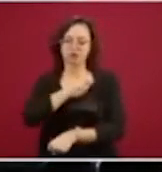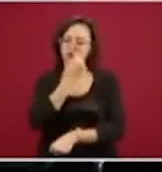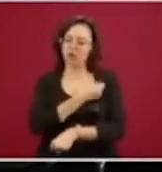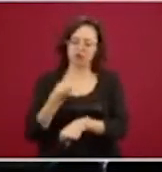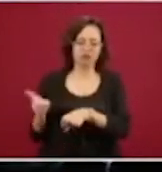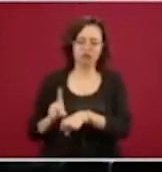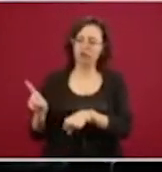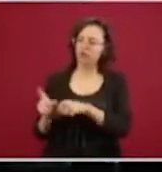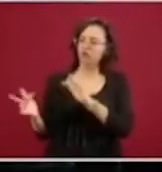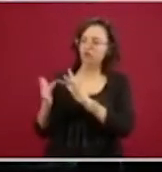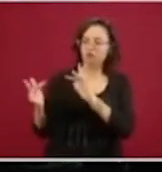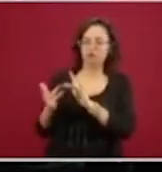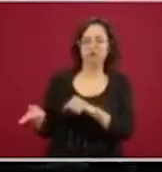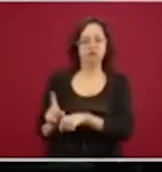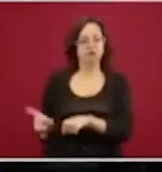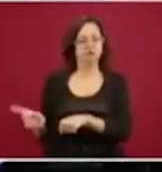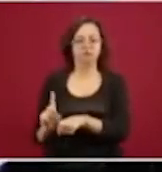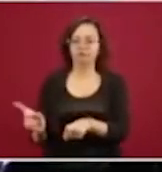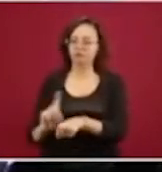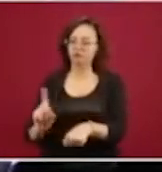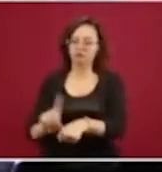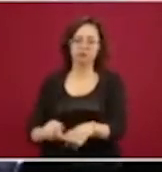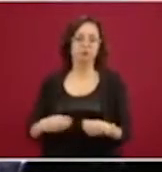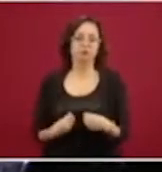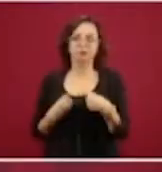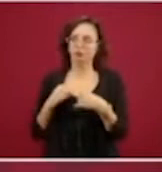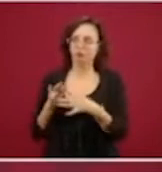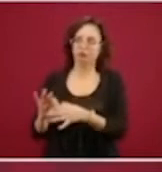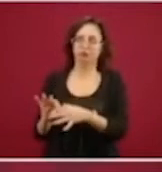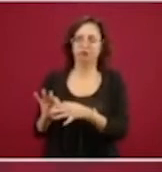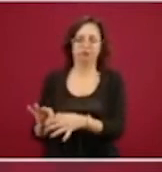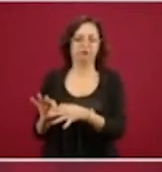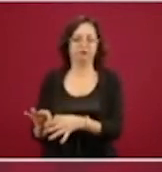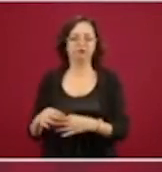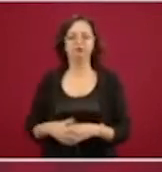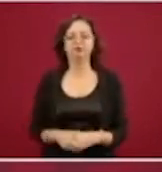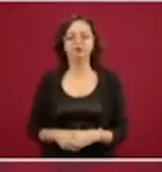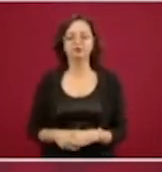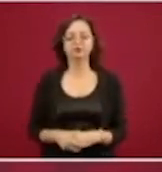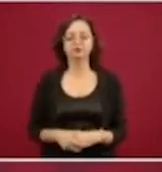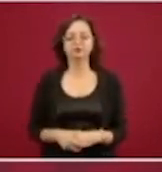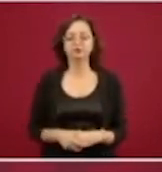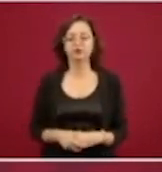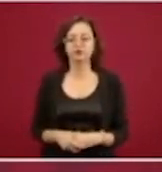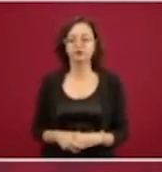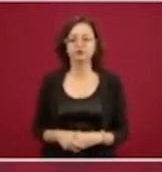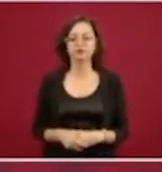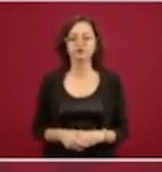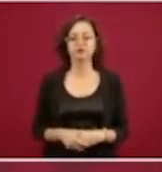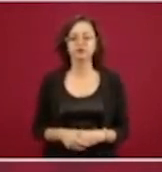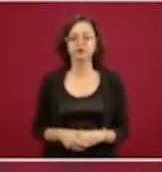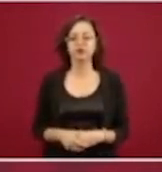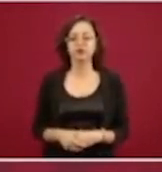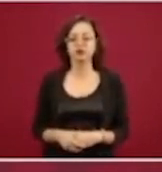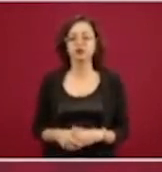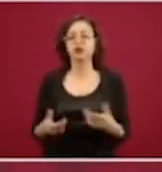Yo diría que estamos en tiempo real en conexión con ellos. Por ejemplo, para el tema de la investigación o participación de México en